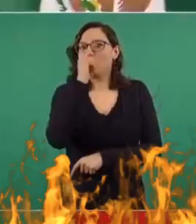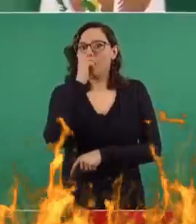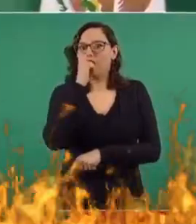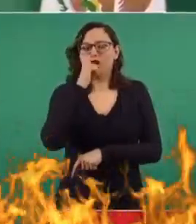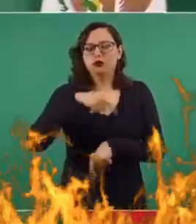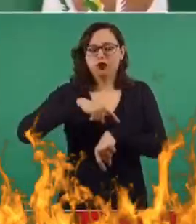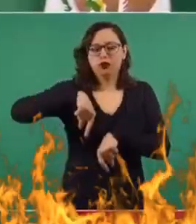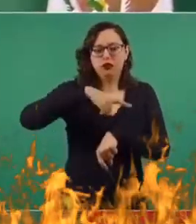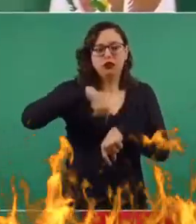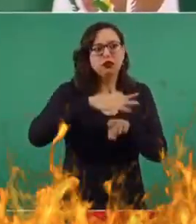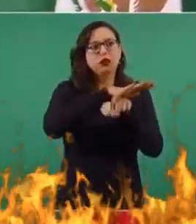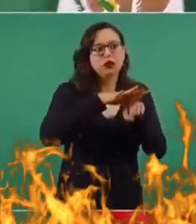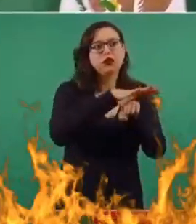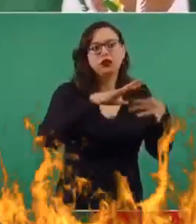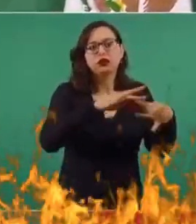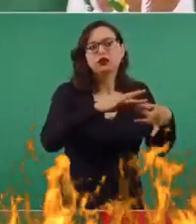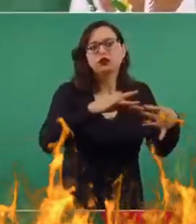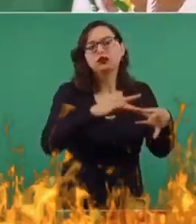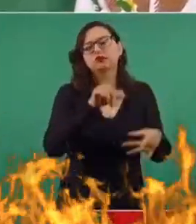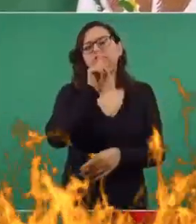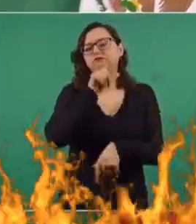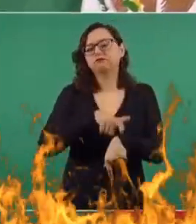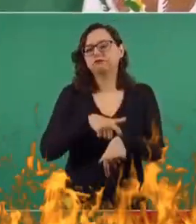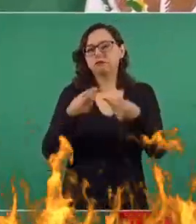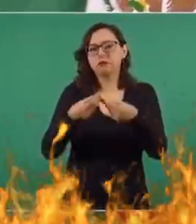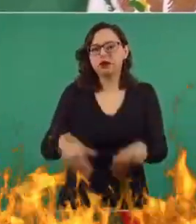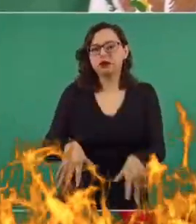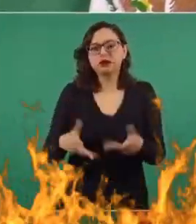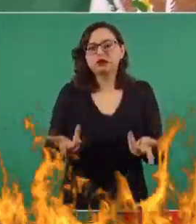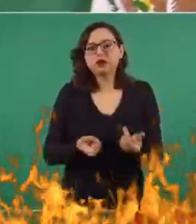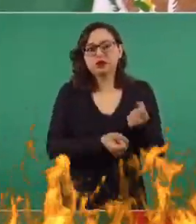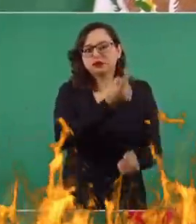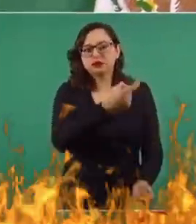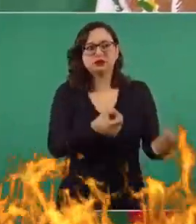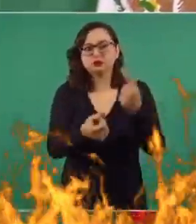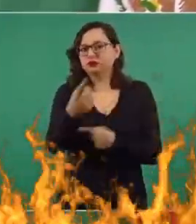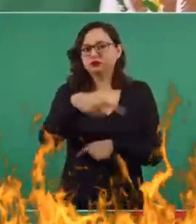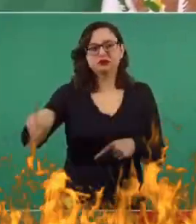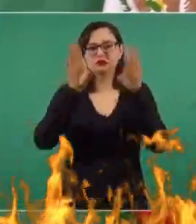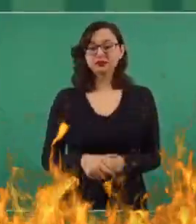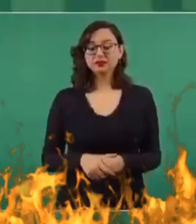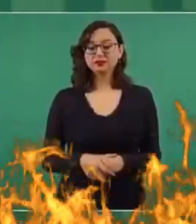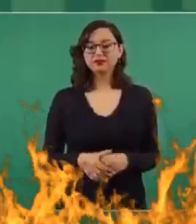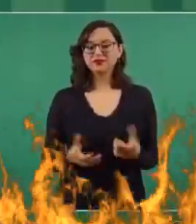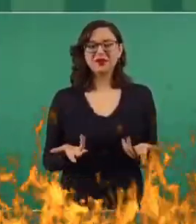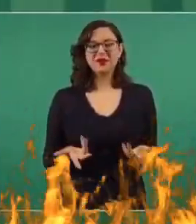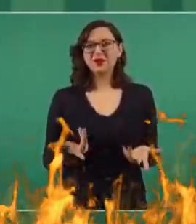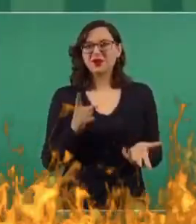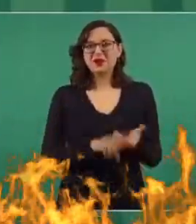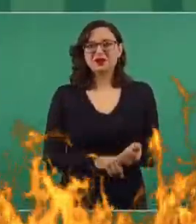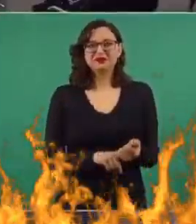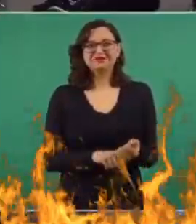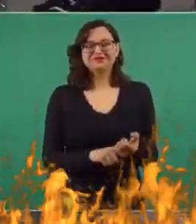fanáticos del conservadurismo, muy